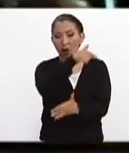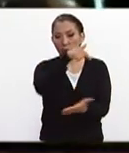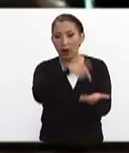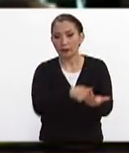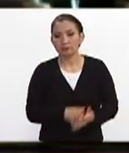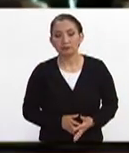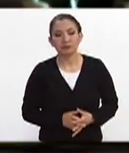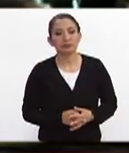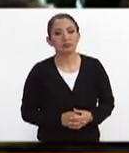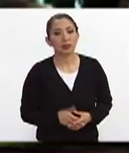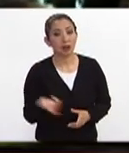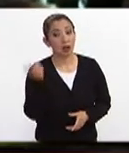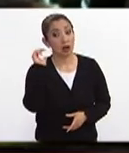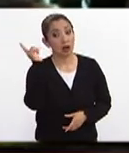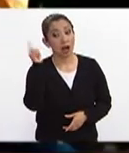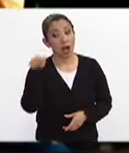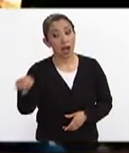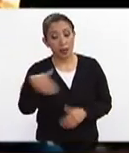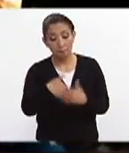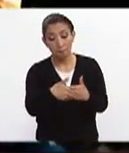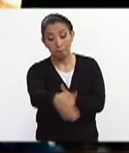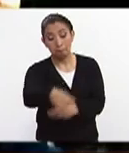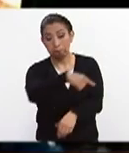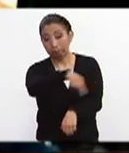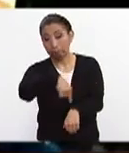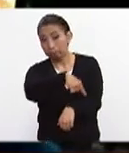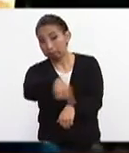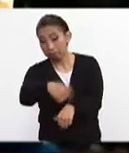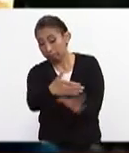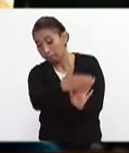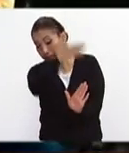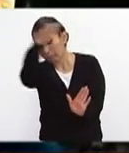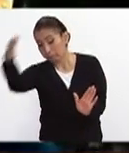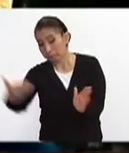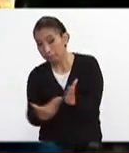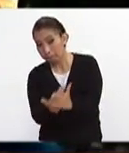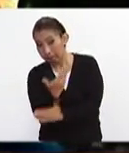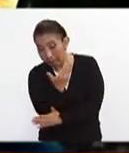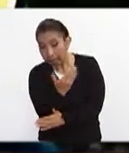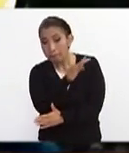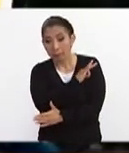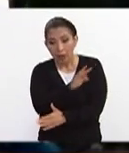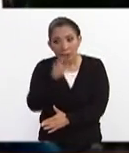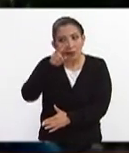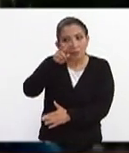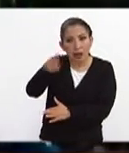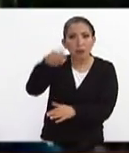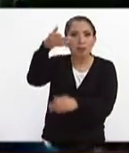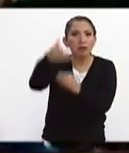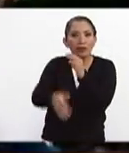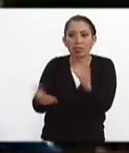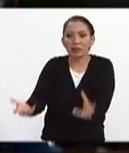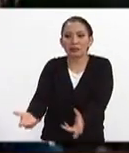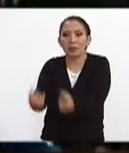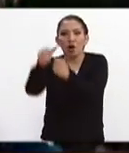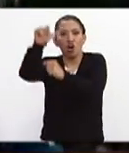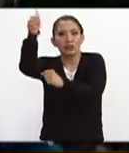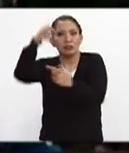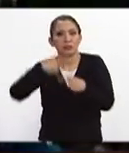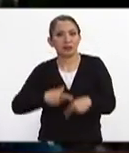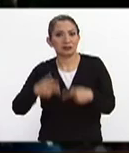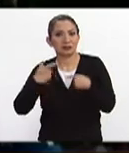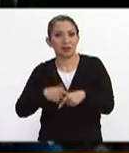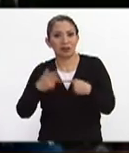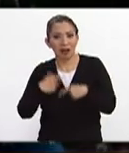este sitio se espera que en las próximas horas en el transcurso de esta mañana podamos ver por fin el rescate de otras